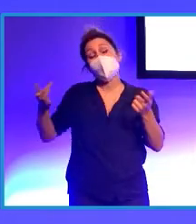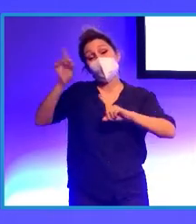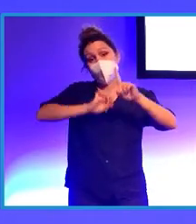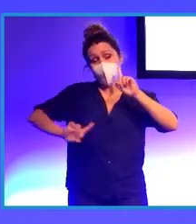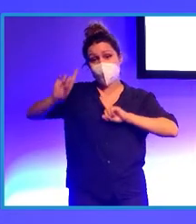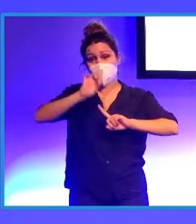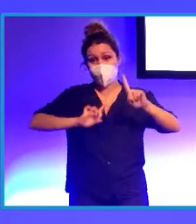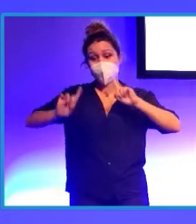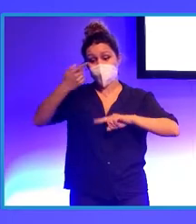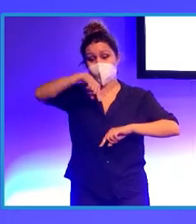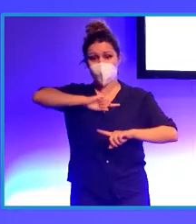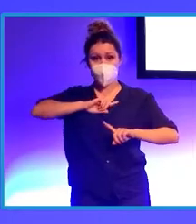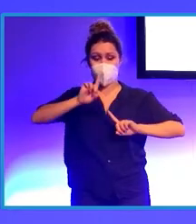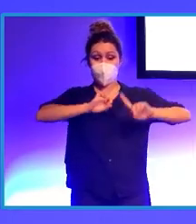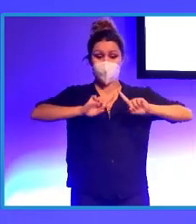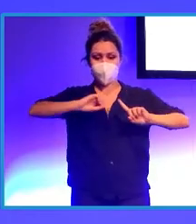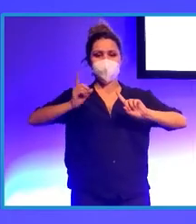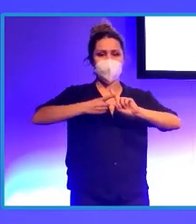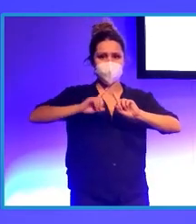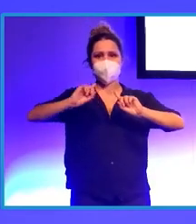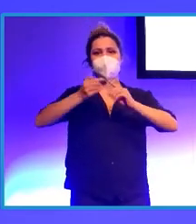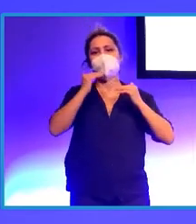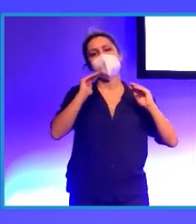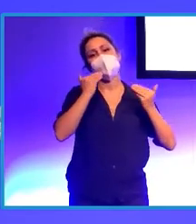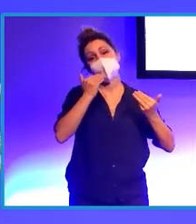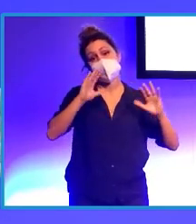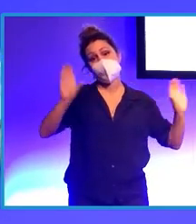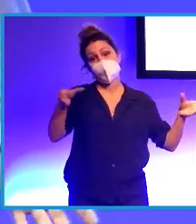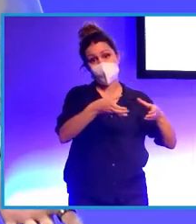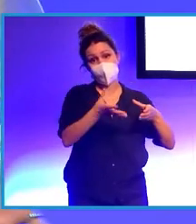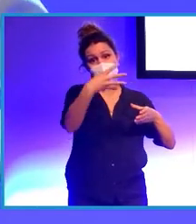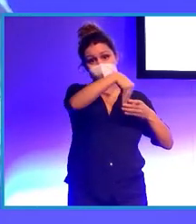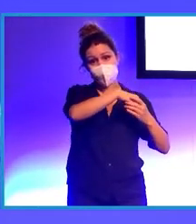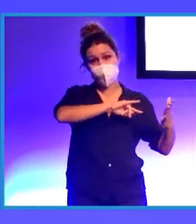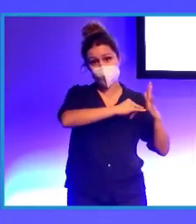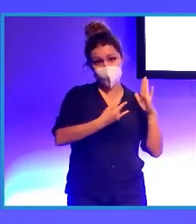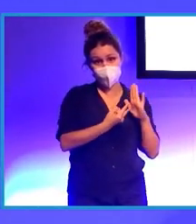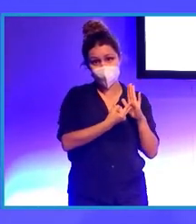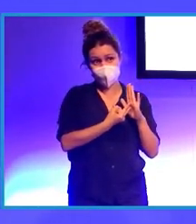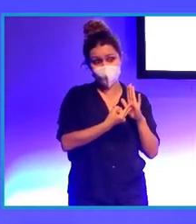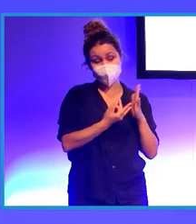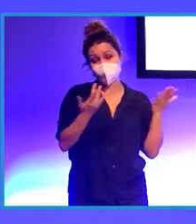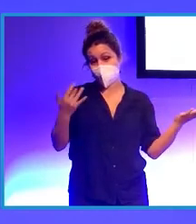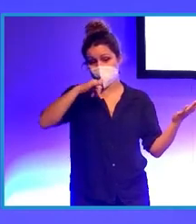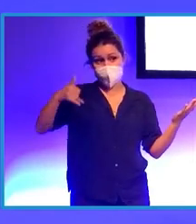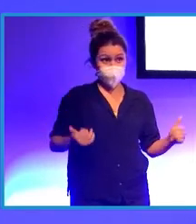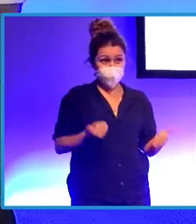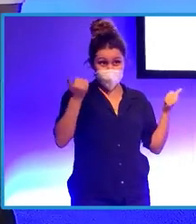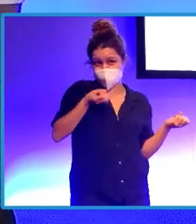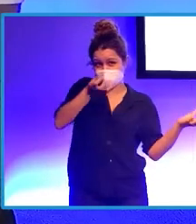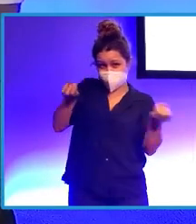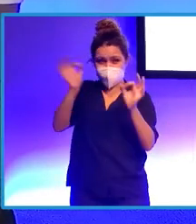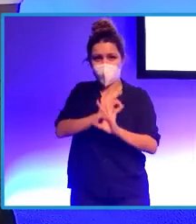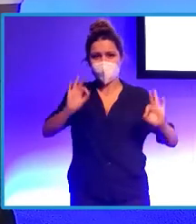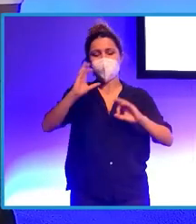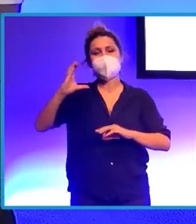problemas que hemos ido solucionando gracias al equipo que tenemos. Y bueno, ya no les canso más, paso a presentarle a mi compañero Carlos Zen.